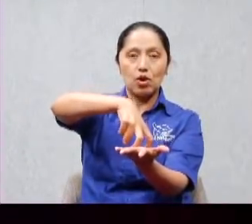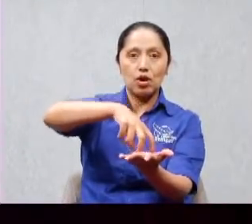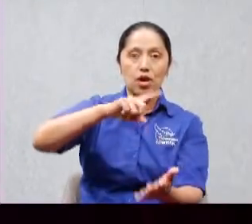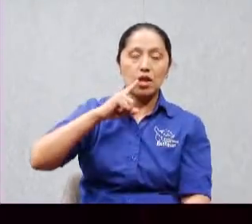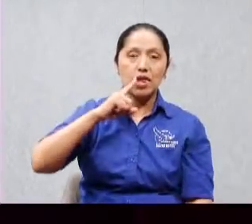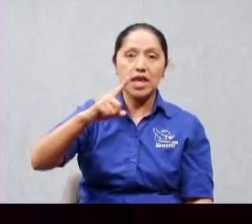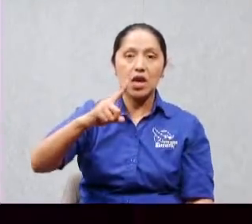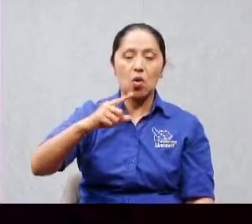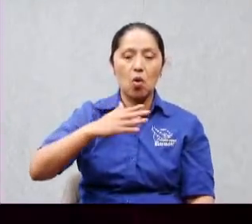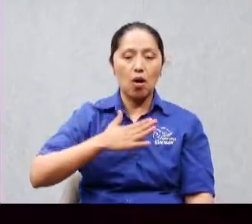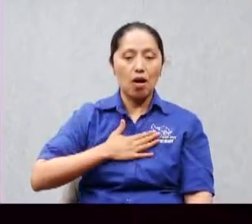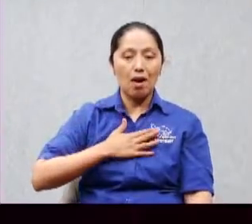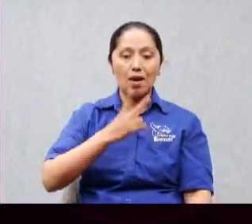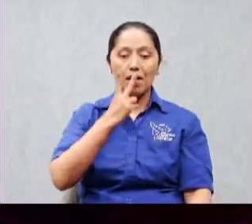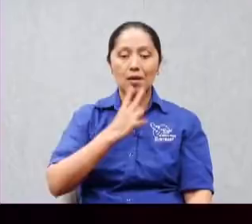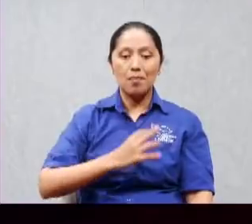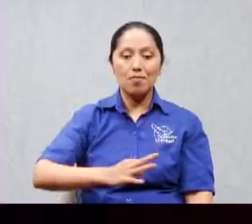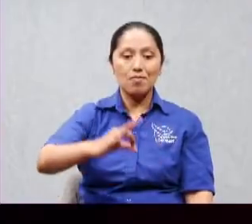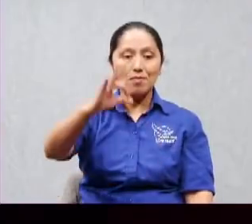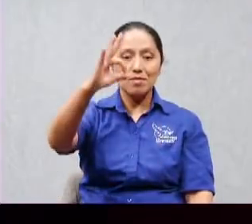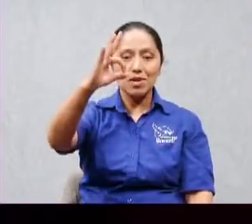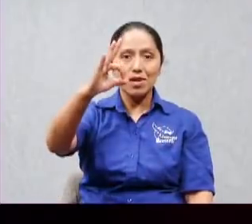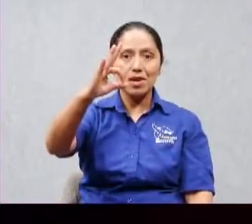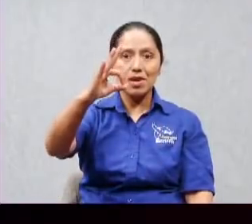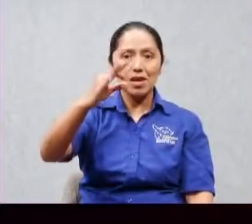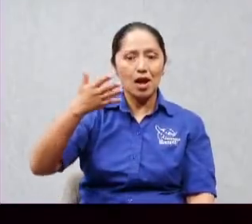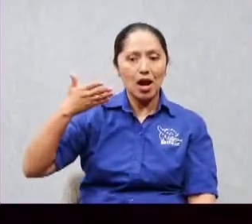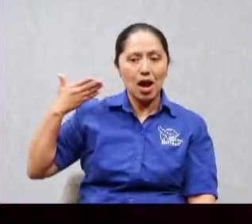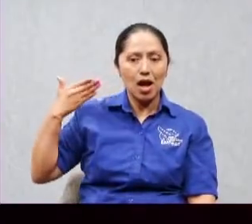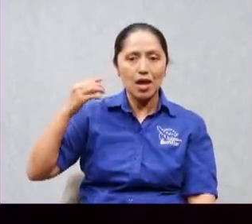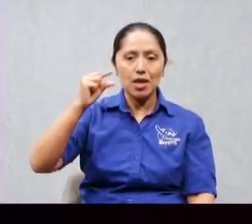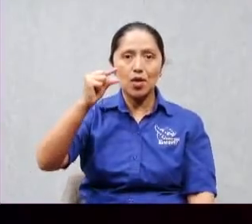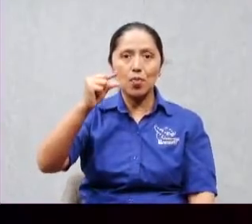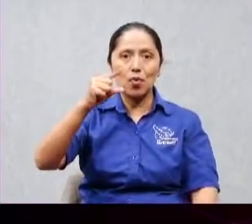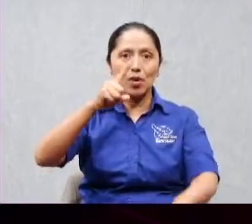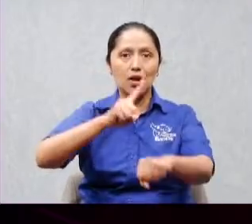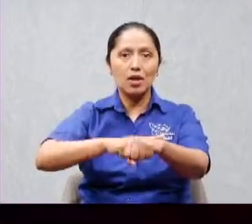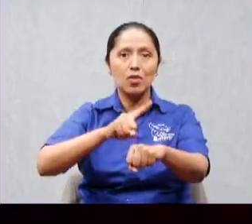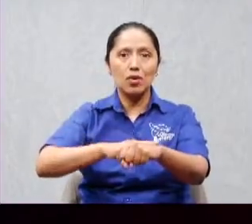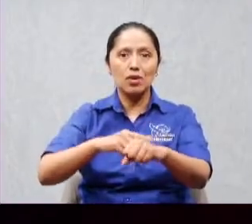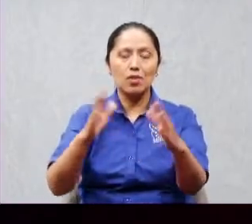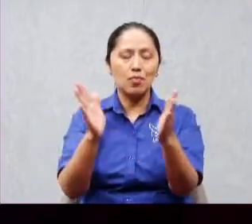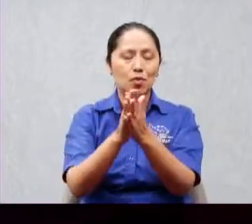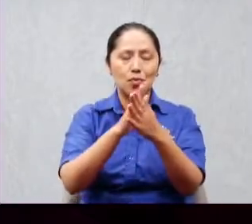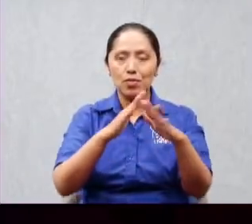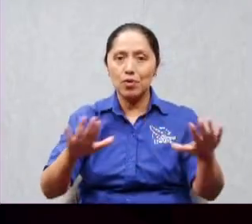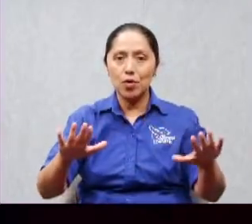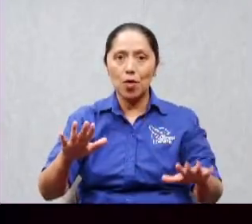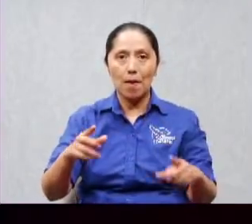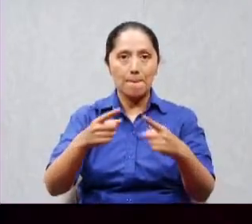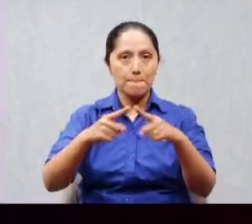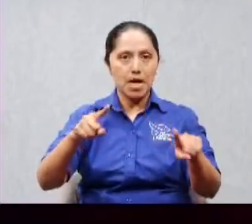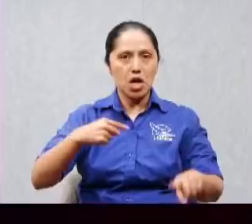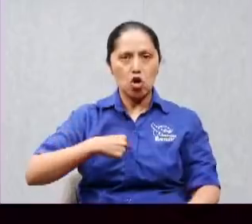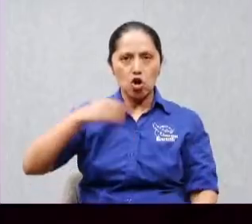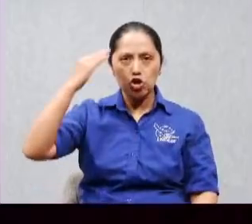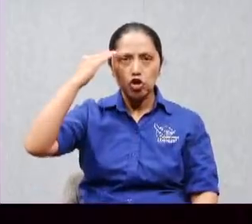le dijo pero sé que resucitarás y vas y la tocas porque